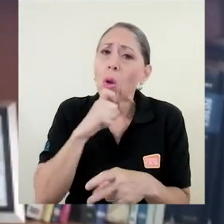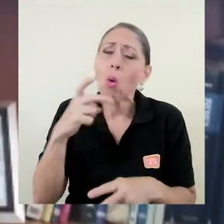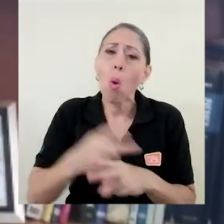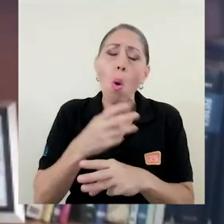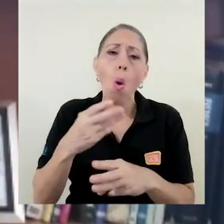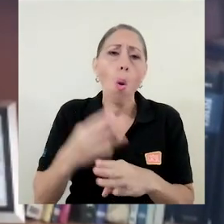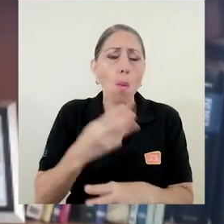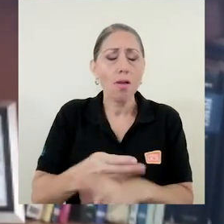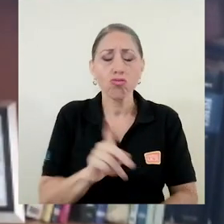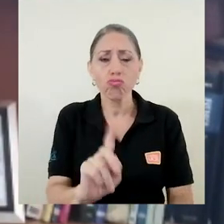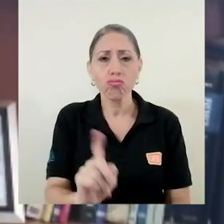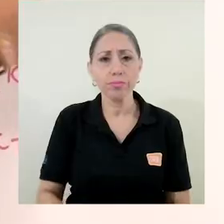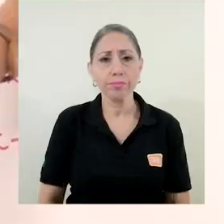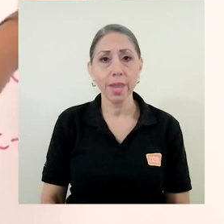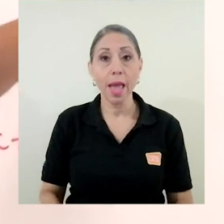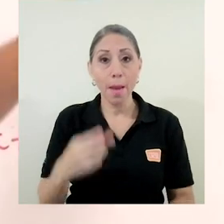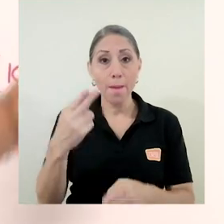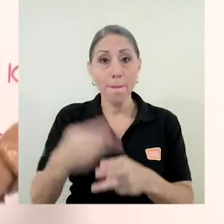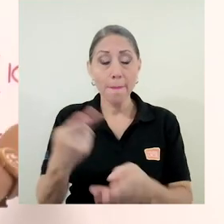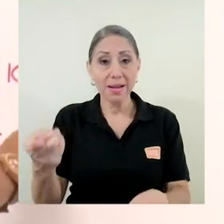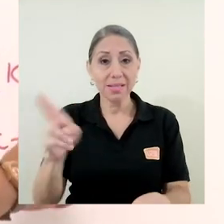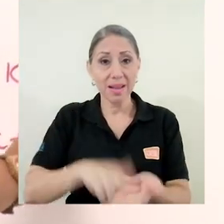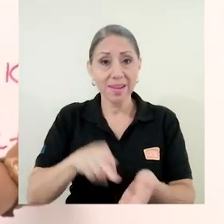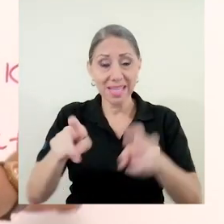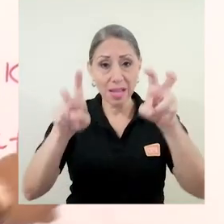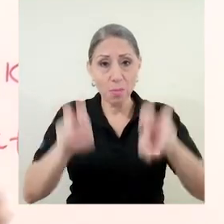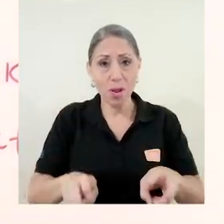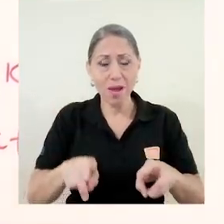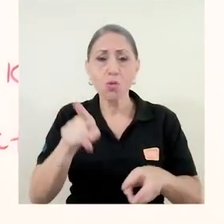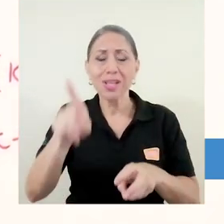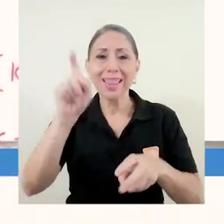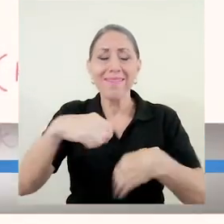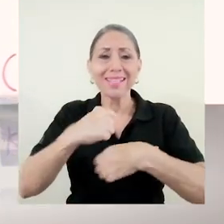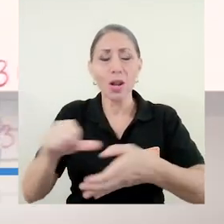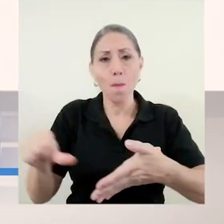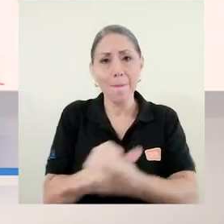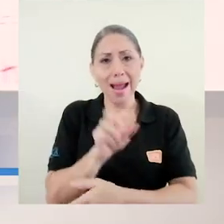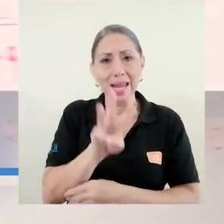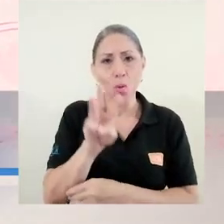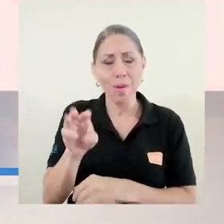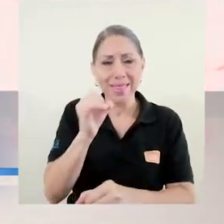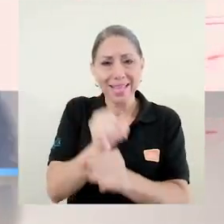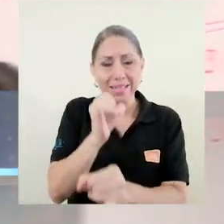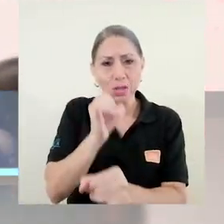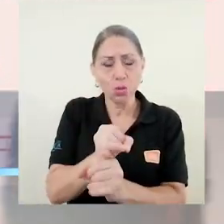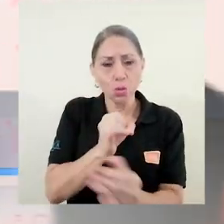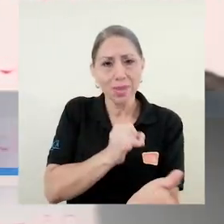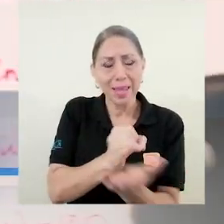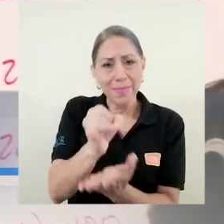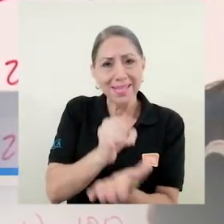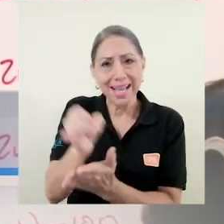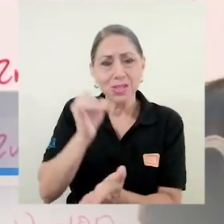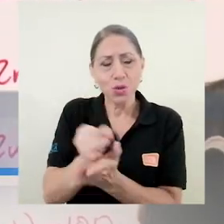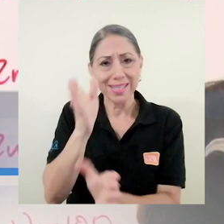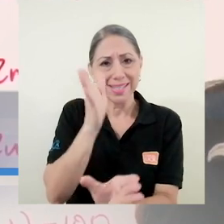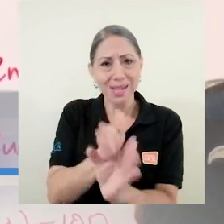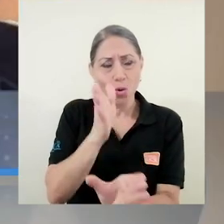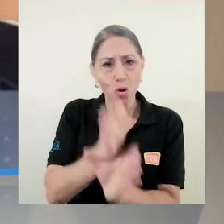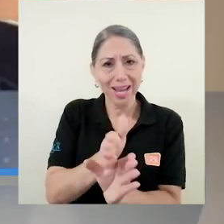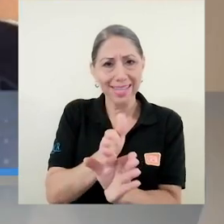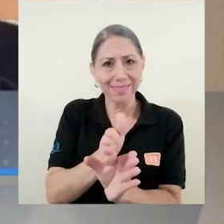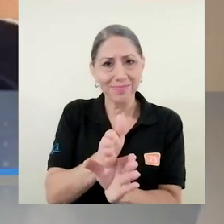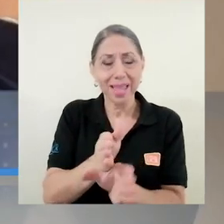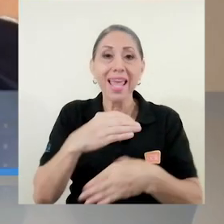matemáticos complejos. Para inscribirse en la prueba debe hacerlo en la página web del Instituto de Investigaciones